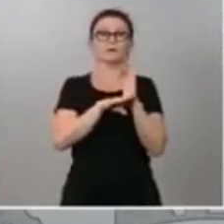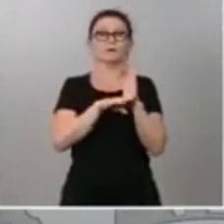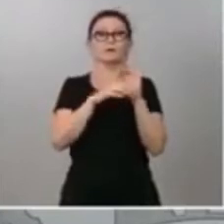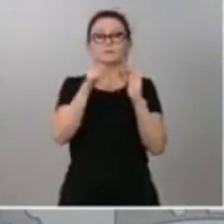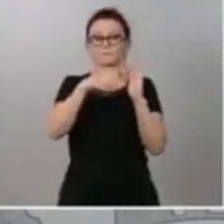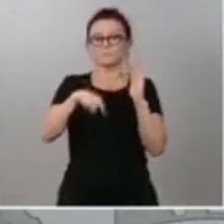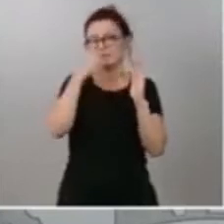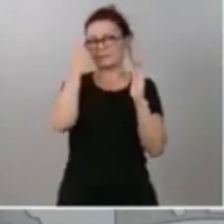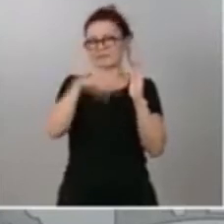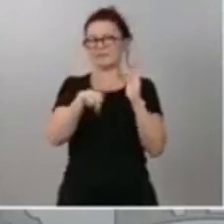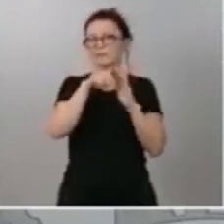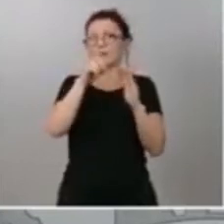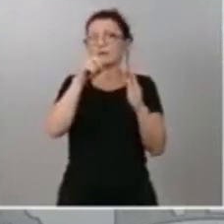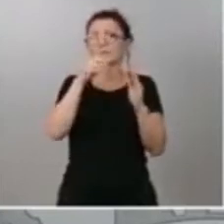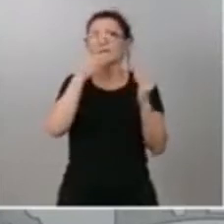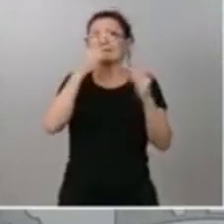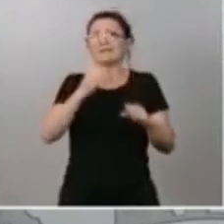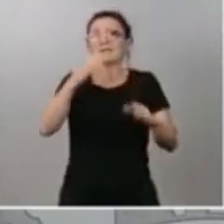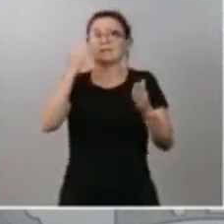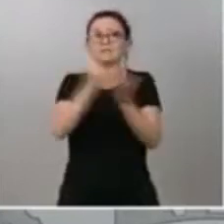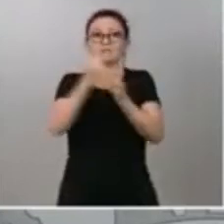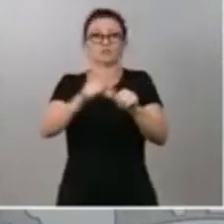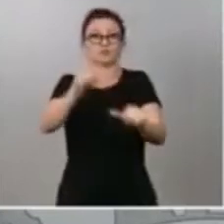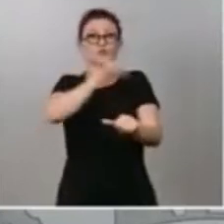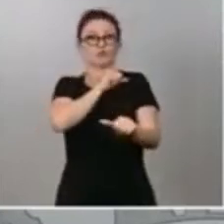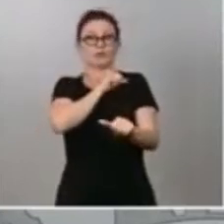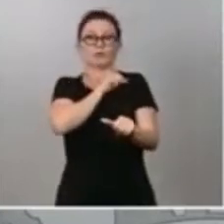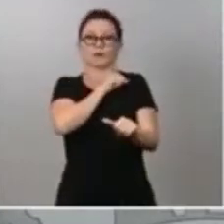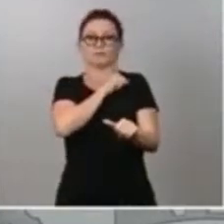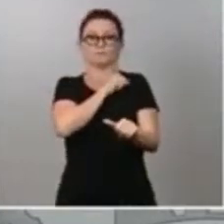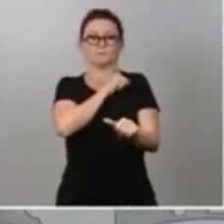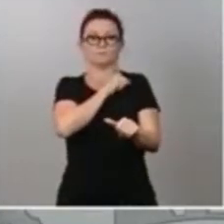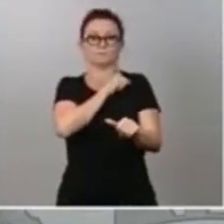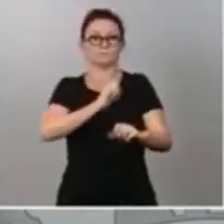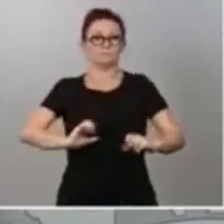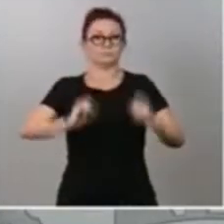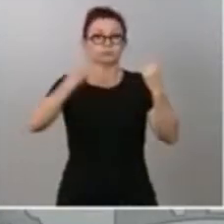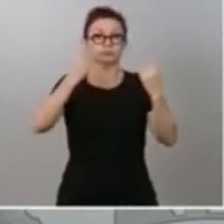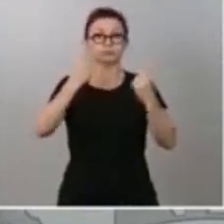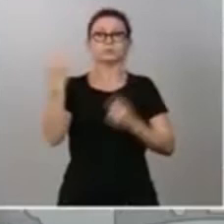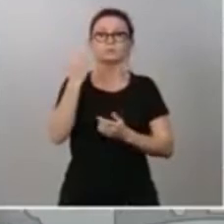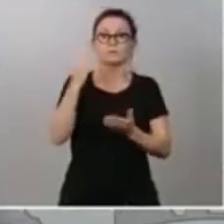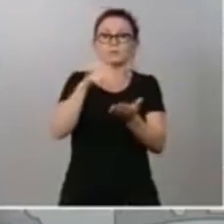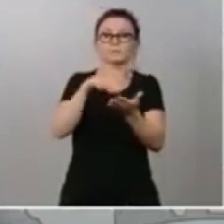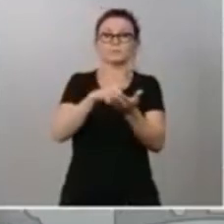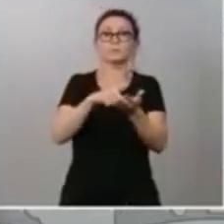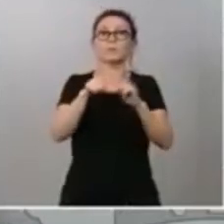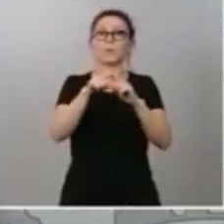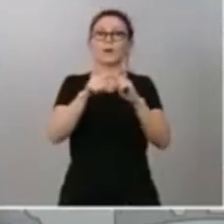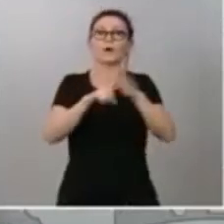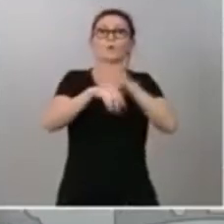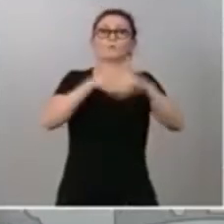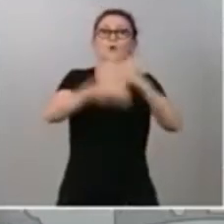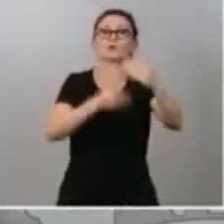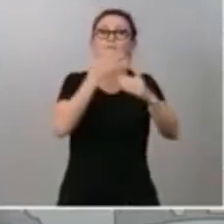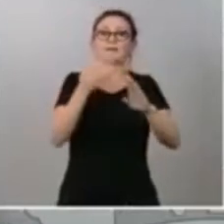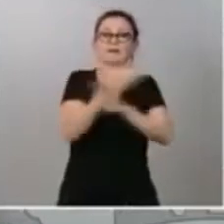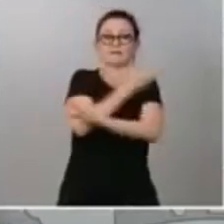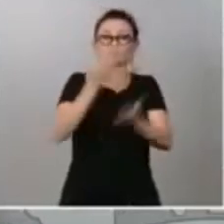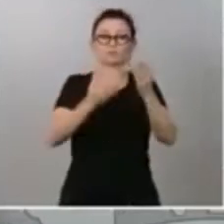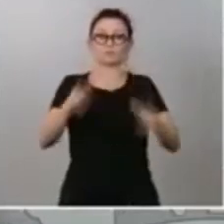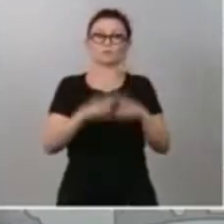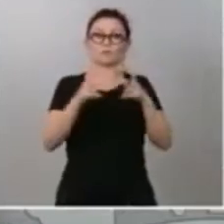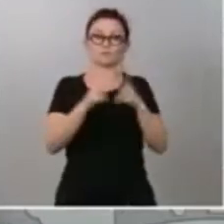histórica, y era una exigencia para aquellos que no concebimos el progreso sin justicia social. Este gobierno no va a permitir,